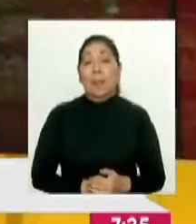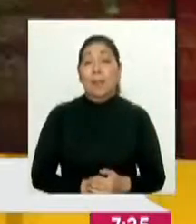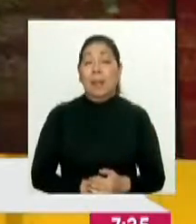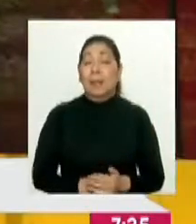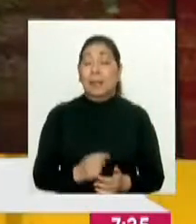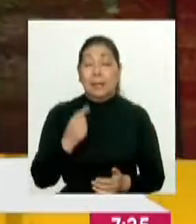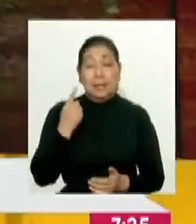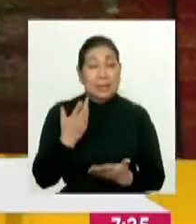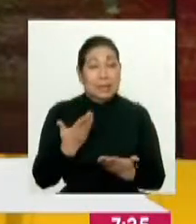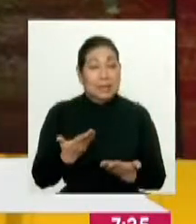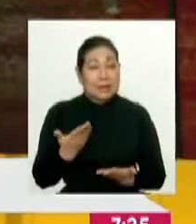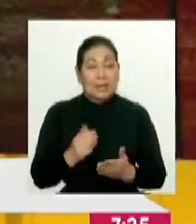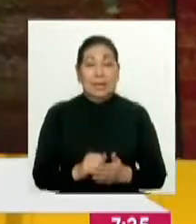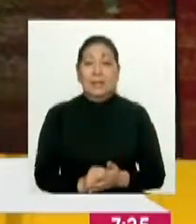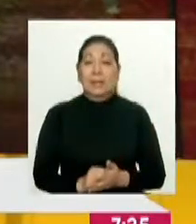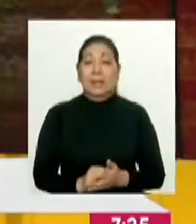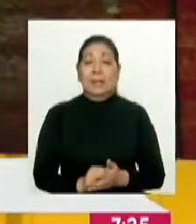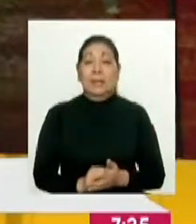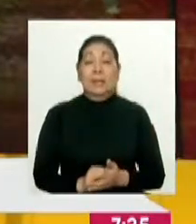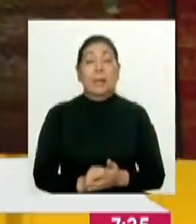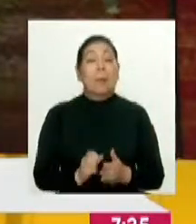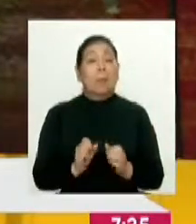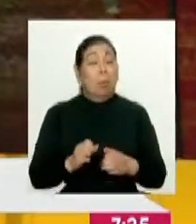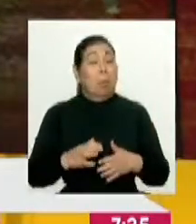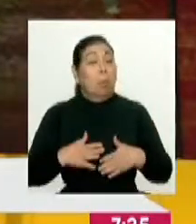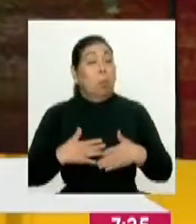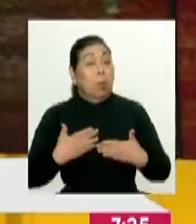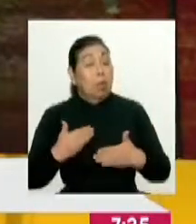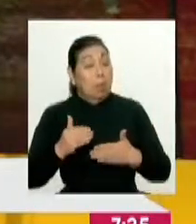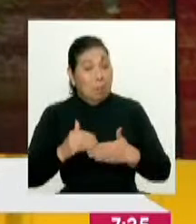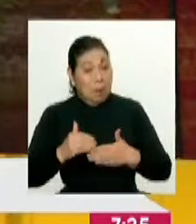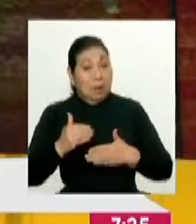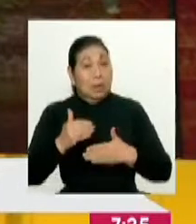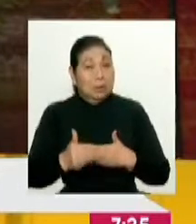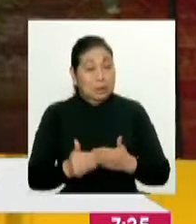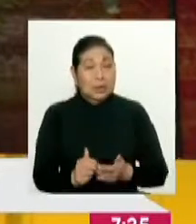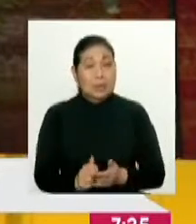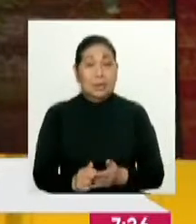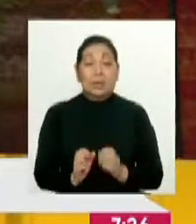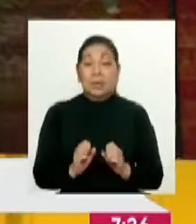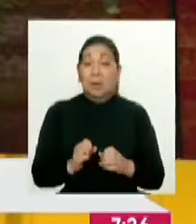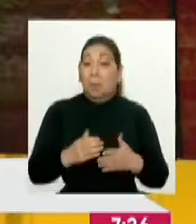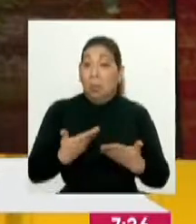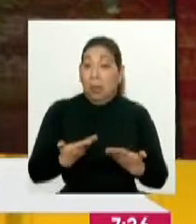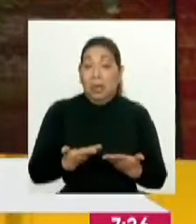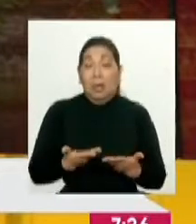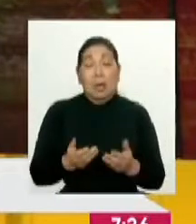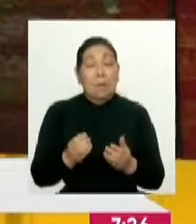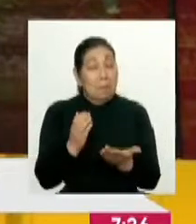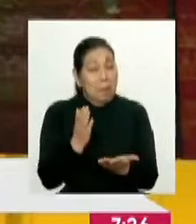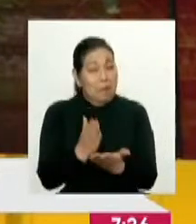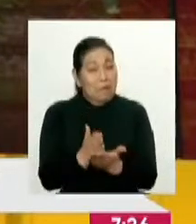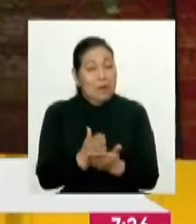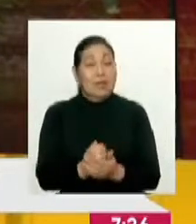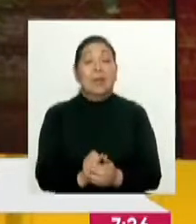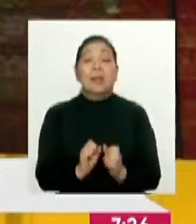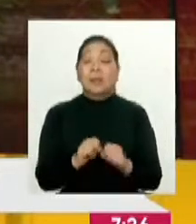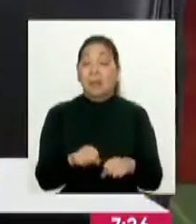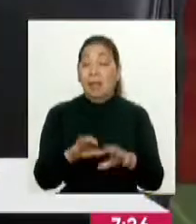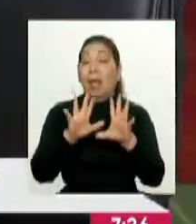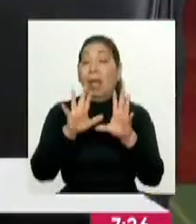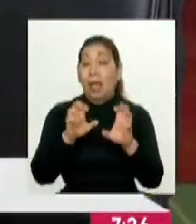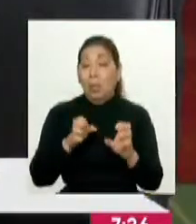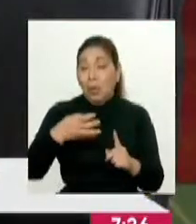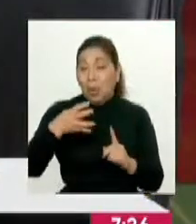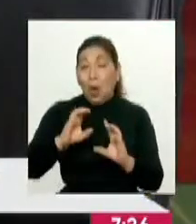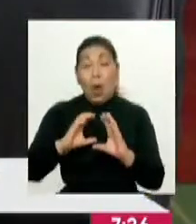pensando un poco porque, digamos, podría ser más adelante, se podría aplicar. O se podría ser más rigurosos. Si así lo evalúa